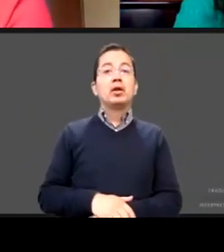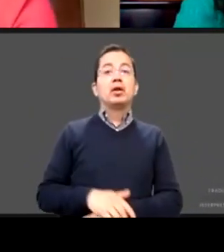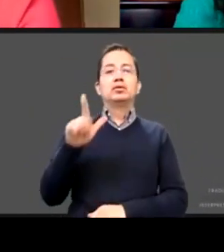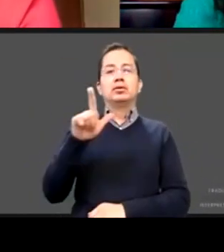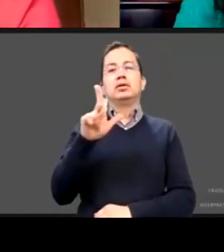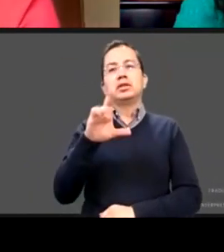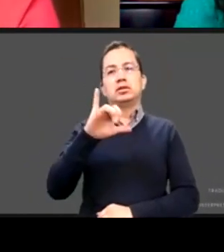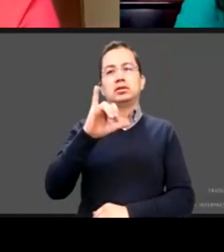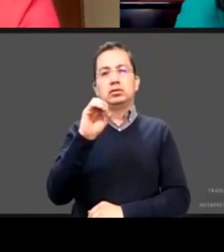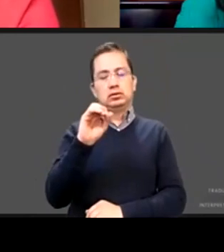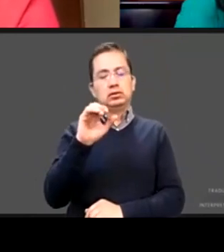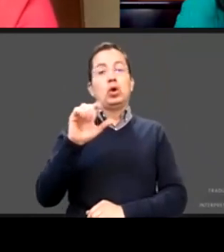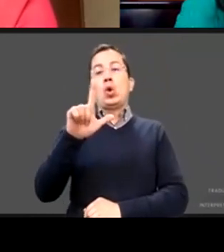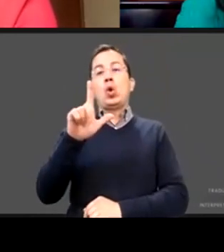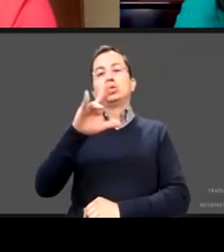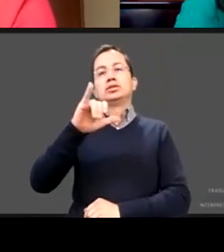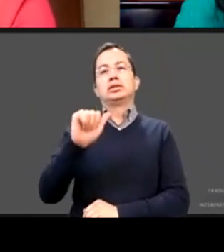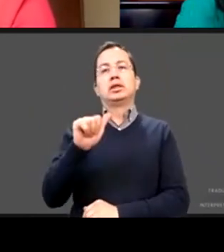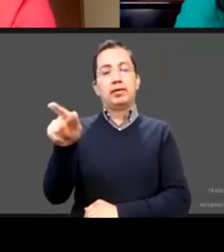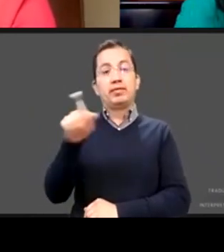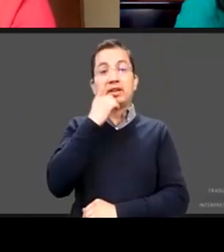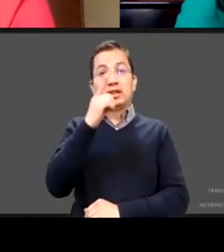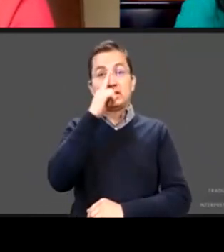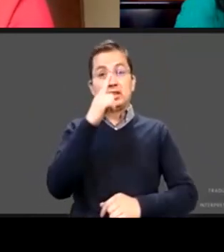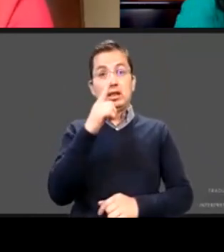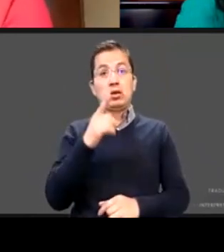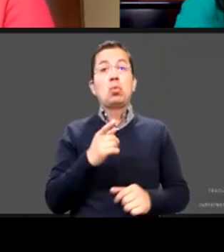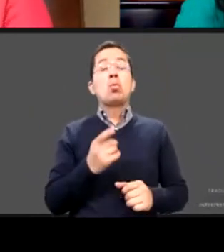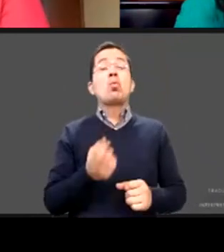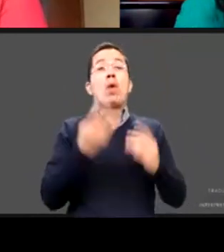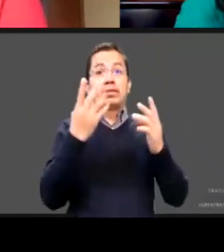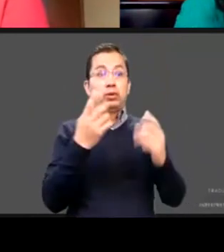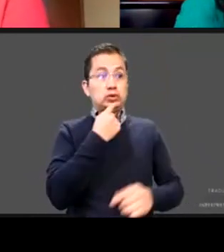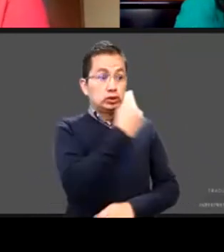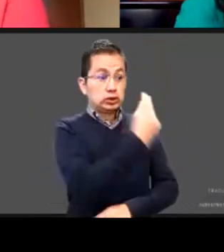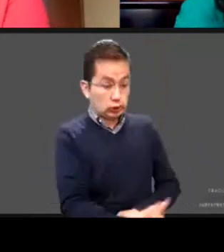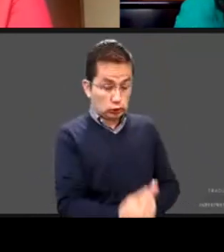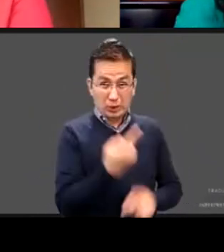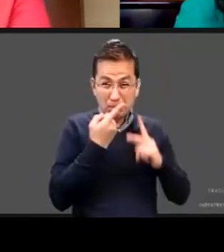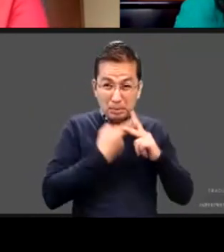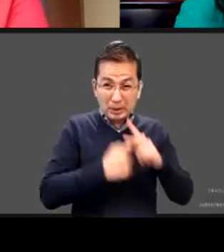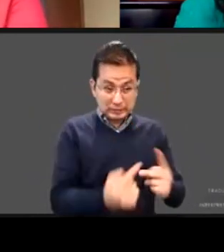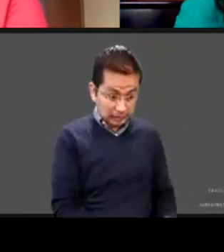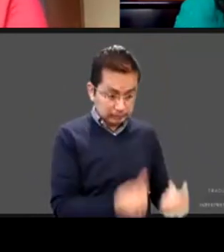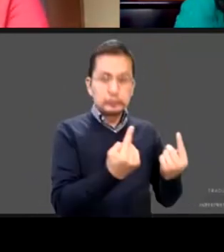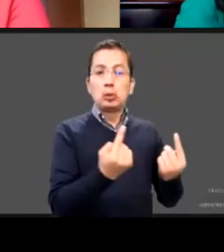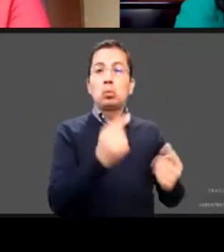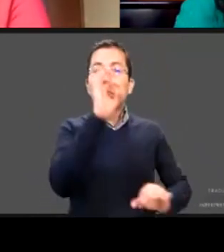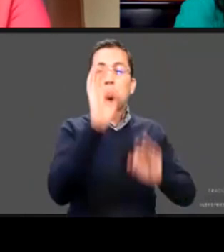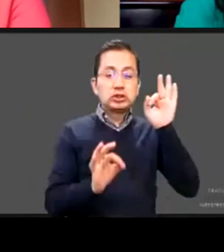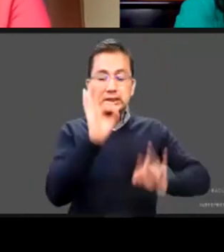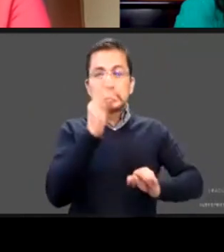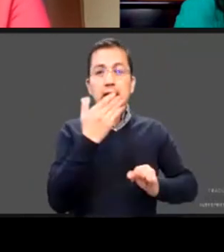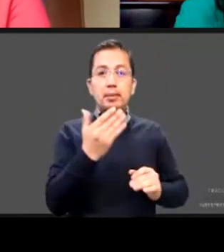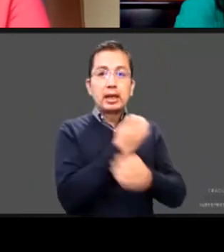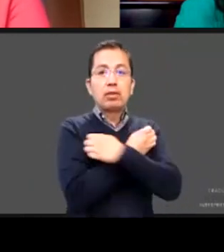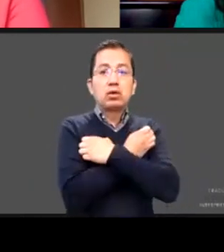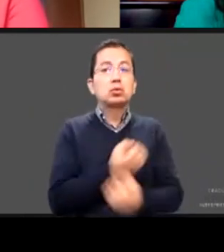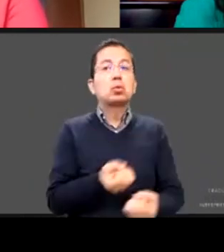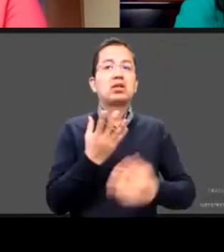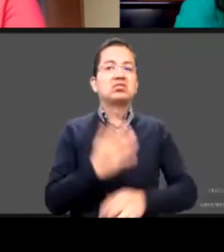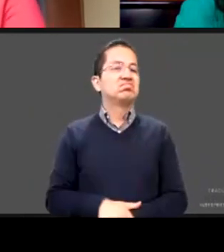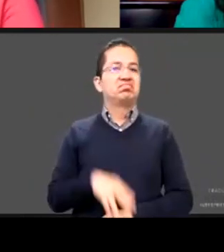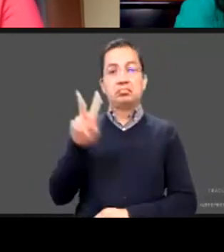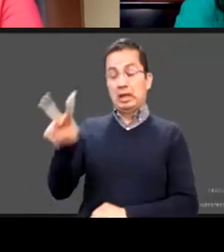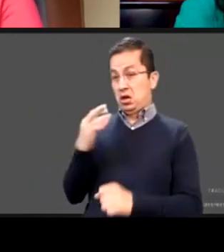de cuál es qué porcentaje está recibiendo educación en primera infancia la respuesta es para eso el CIPIN está trabajando en un sistema nominal no se sabe y en especial